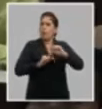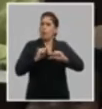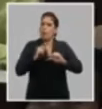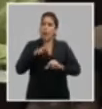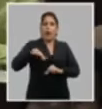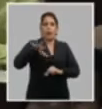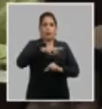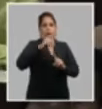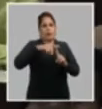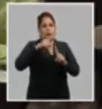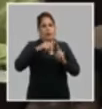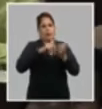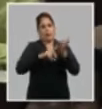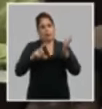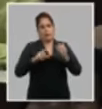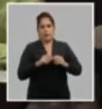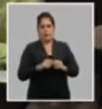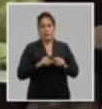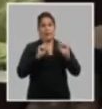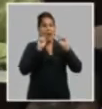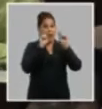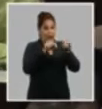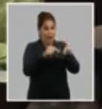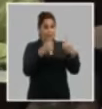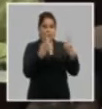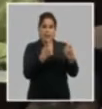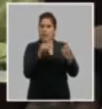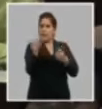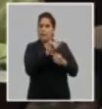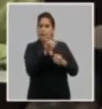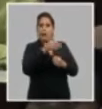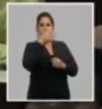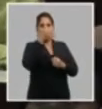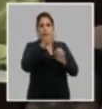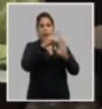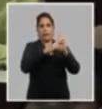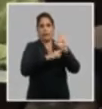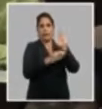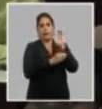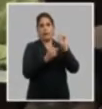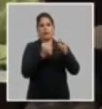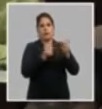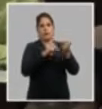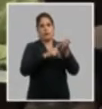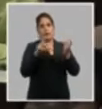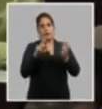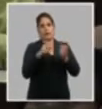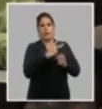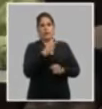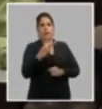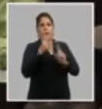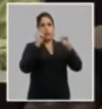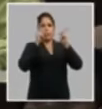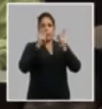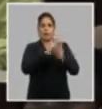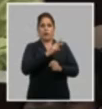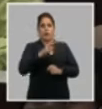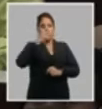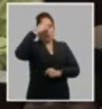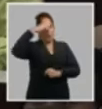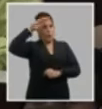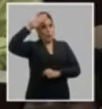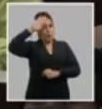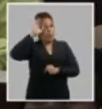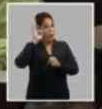a todas las tareas del partido y ahí está la necesidad expresada en la resolución de fortalecer el partido como vanguardia política de la revolución